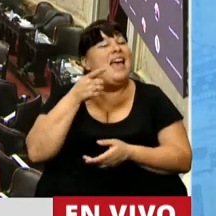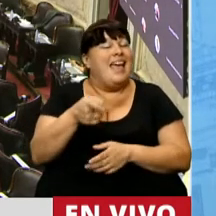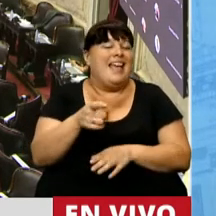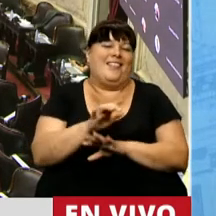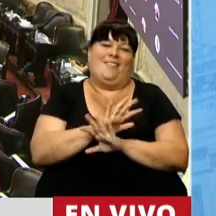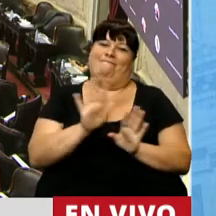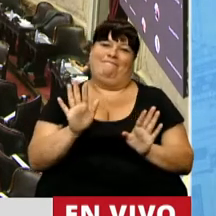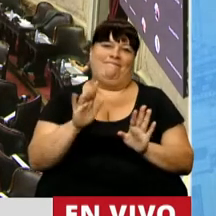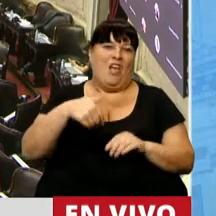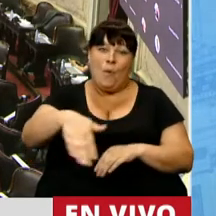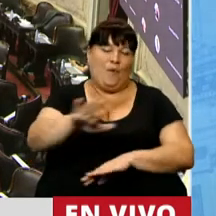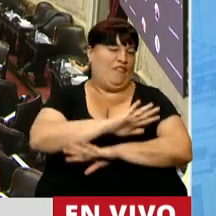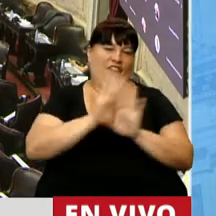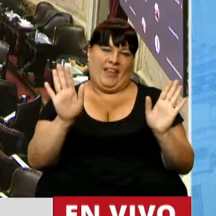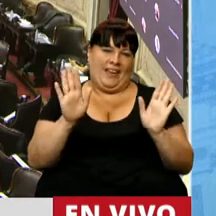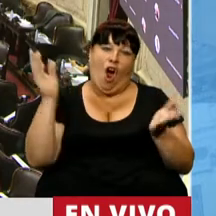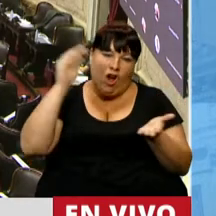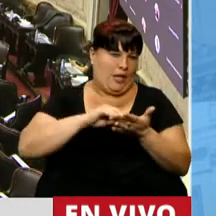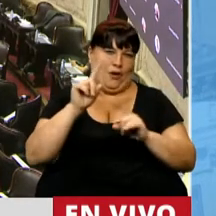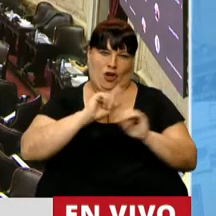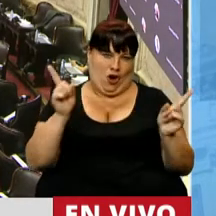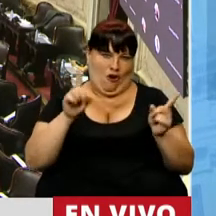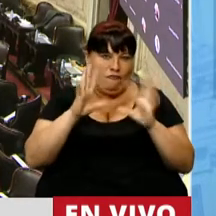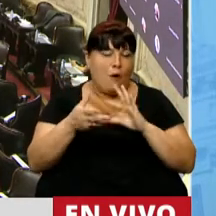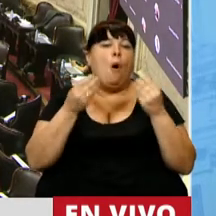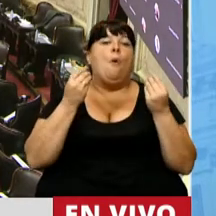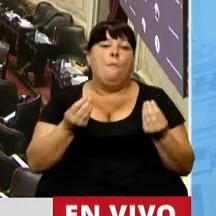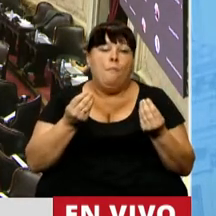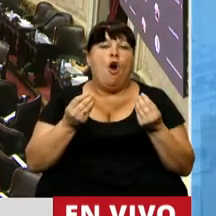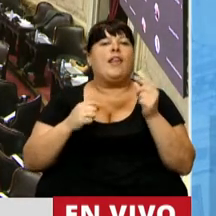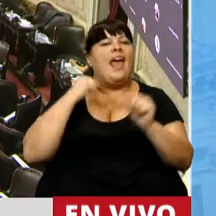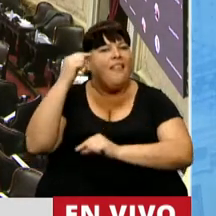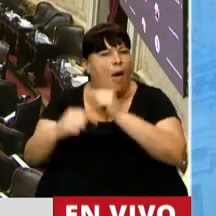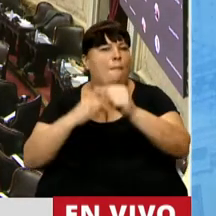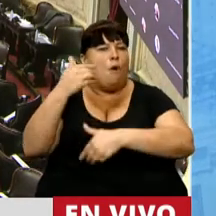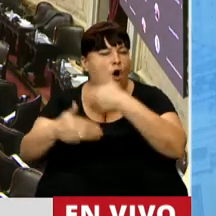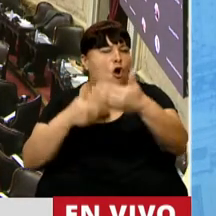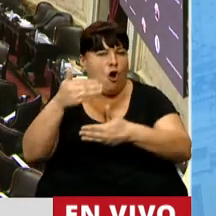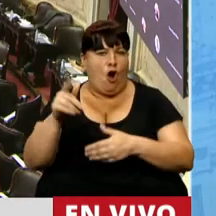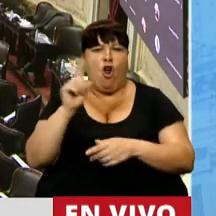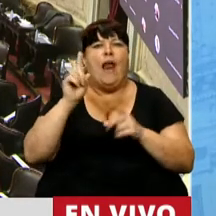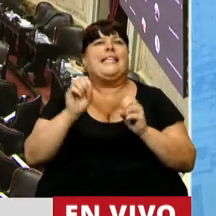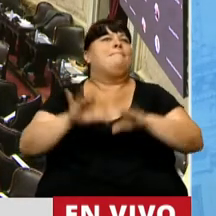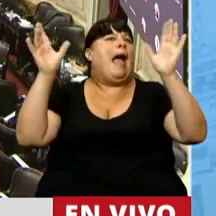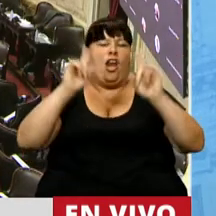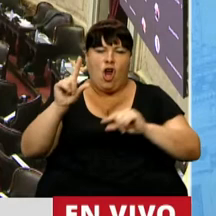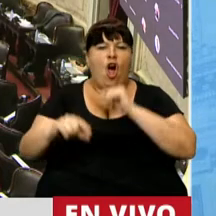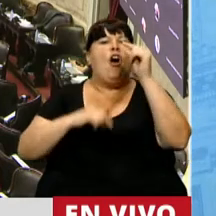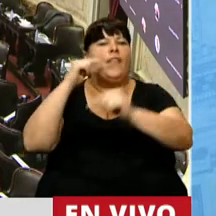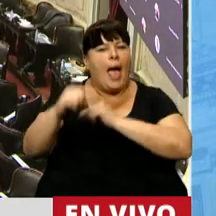ya no va a suceder y no va a ocurrir de esta manera porque progresivamente y no mágicamente,